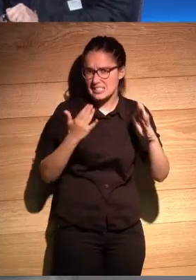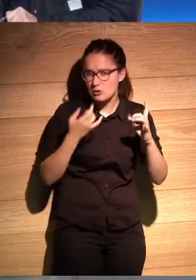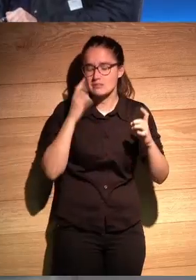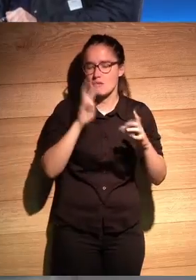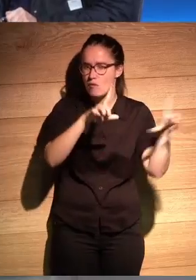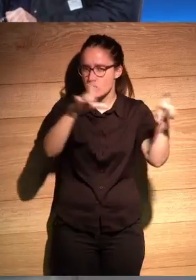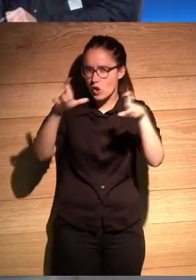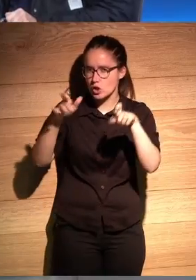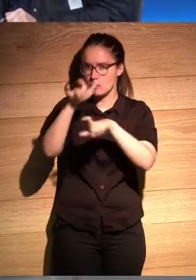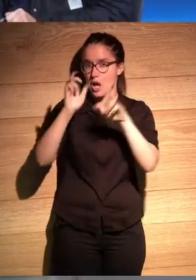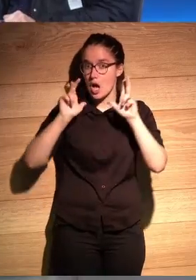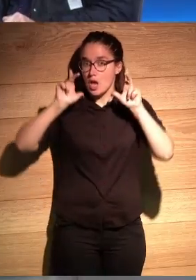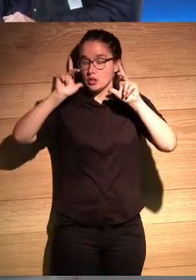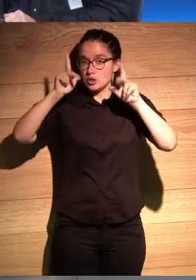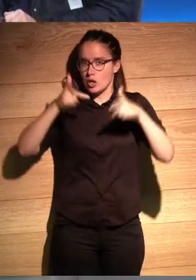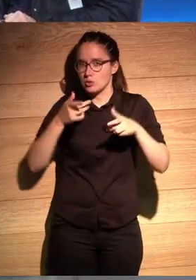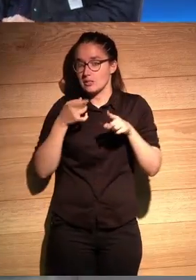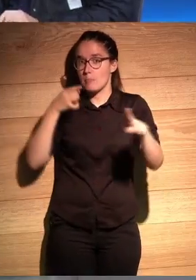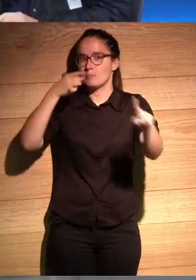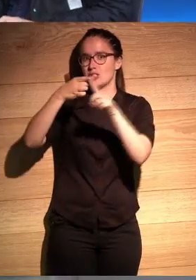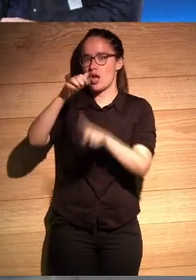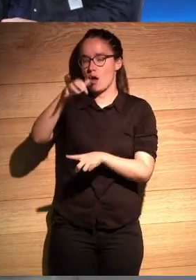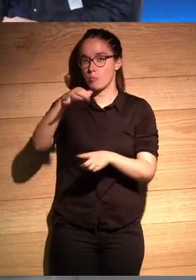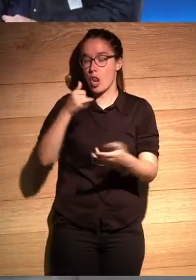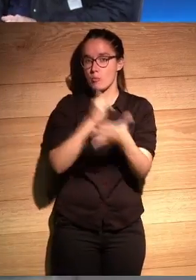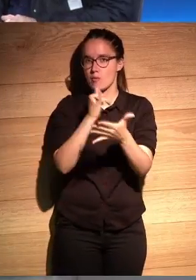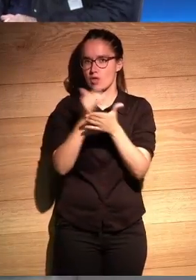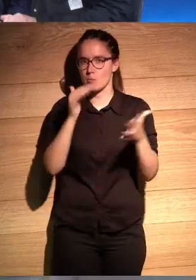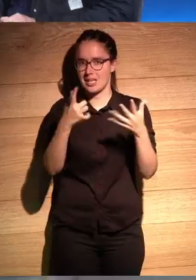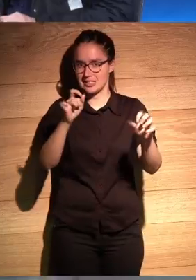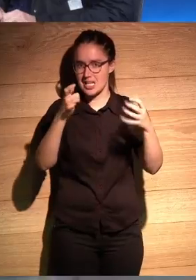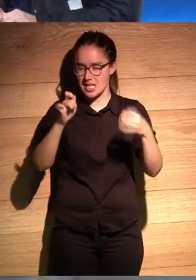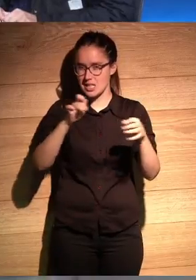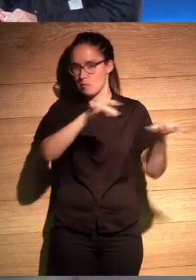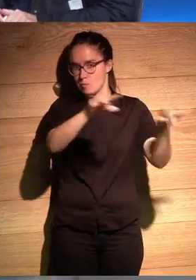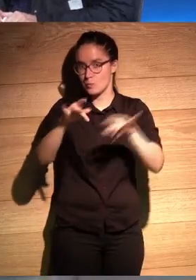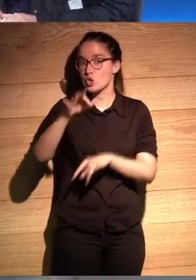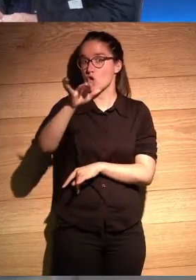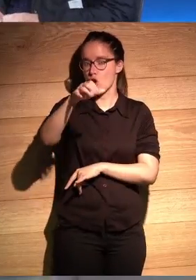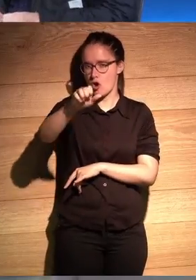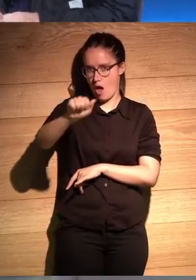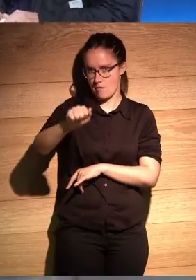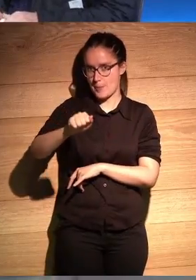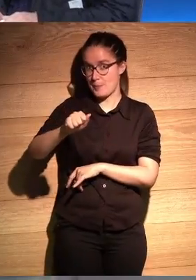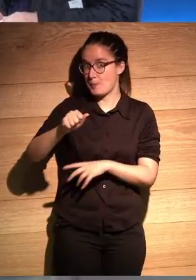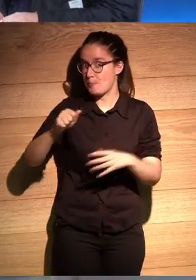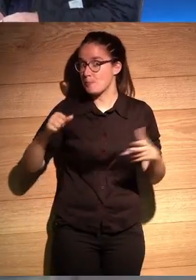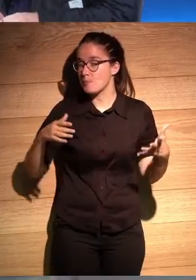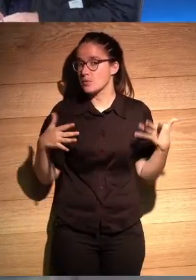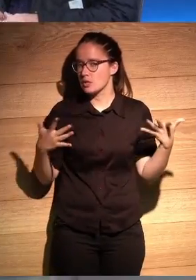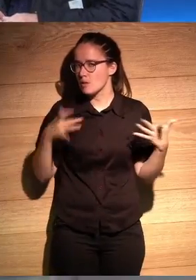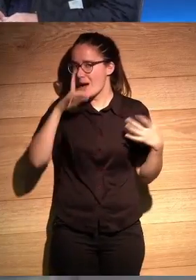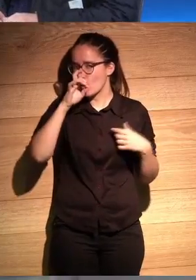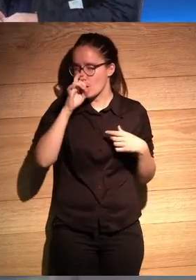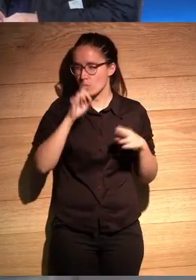fotos de los astronautas de las misiones Apolo entrenando en los años 60 en Sonora en los desiertos de Sonora y